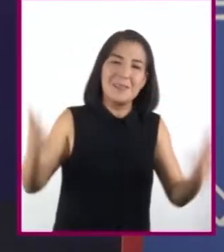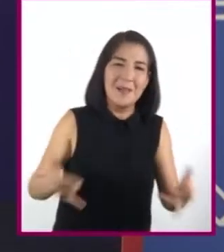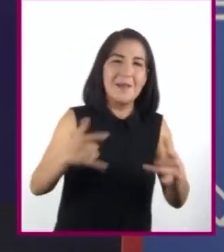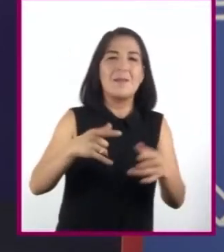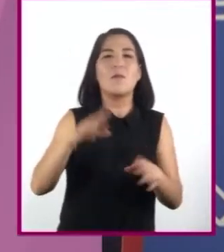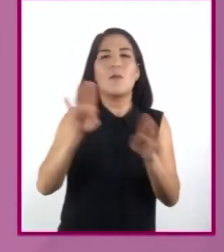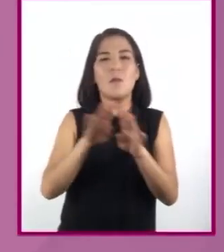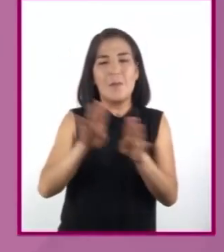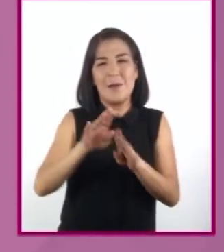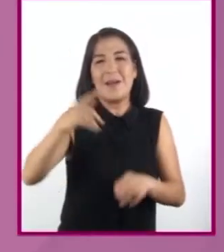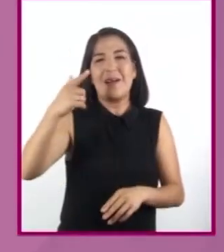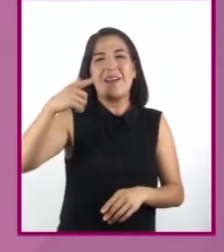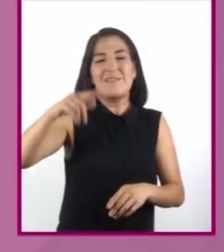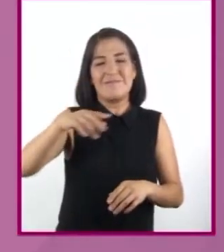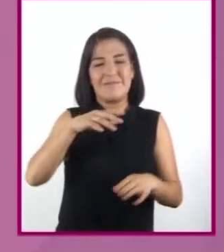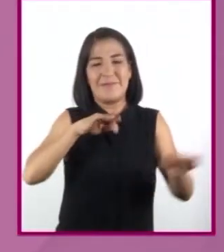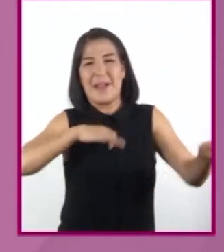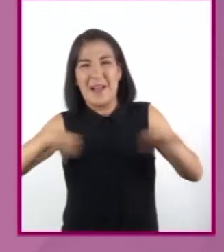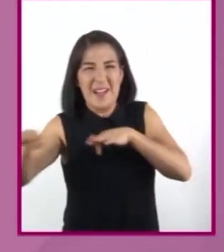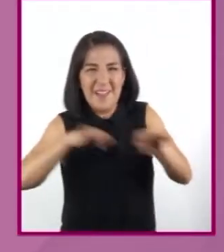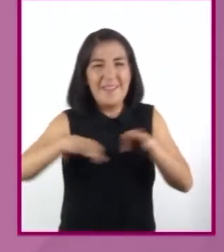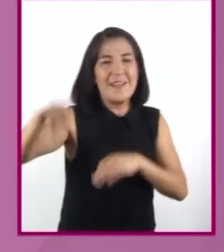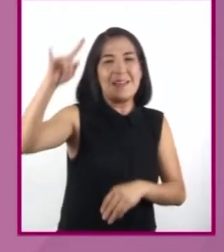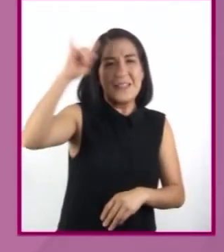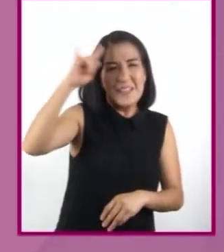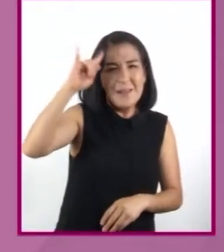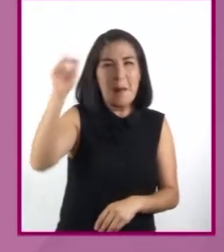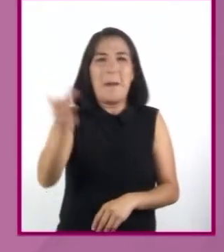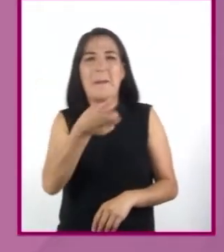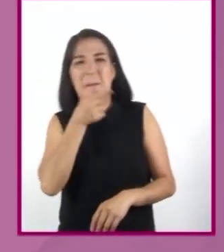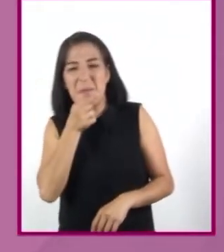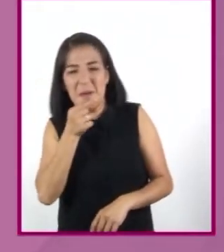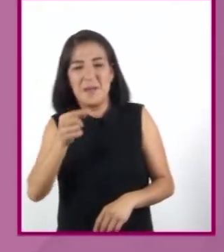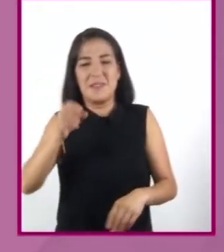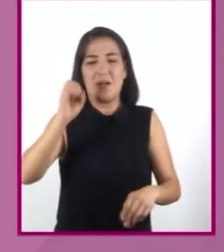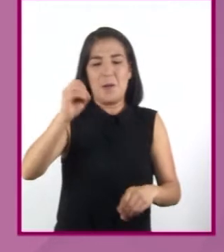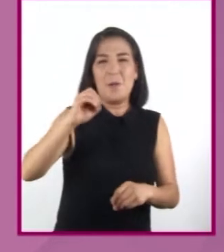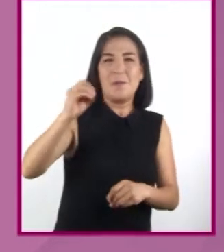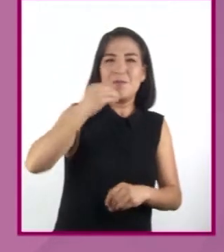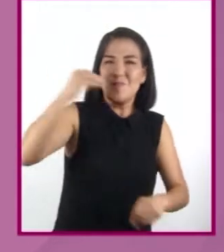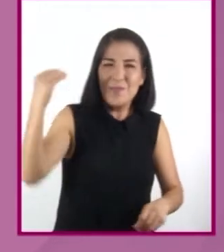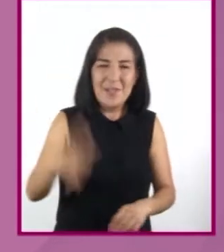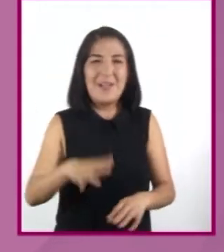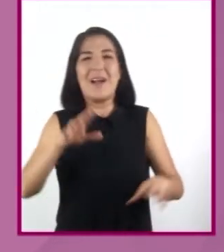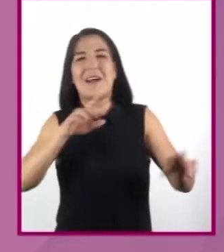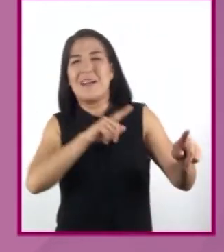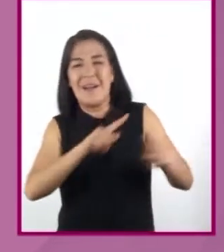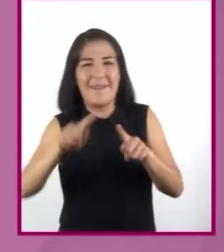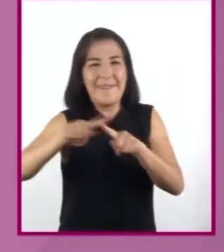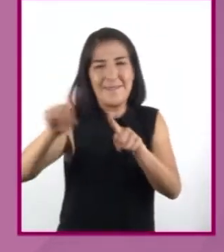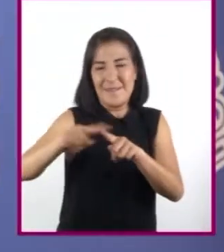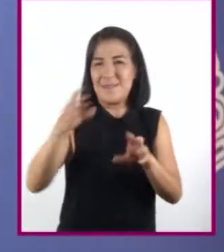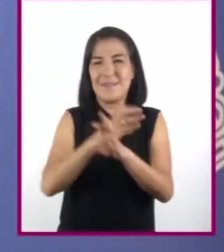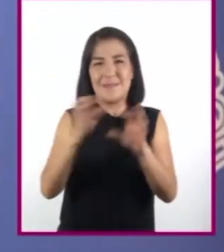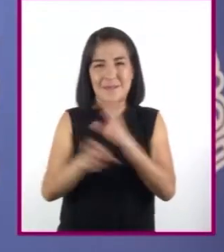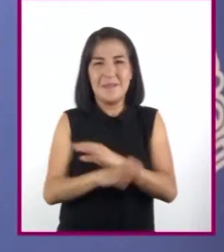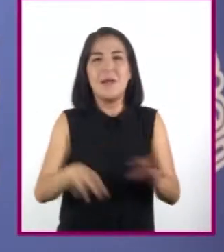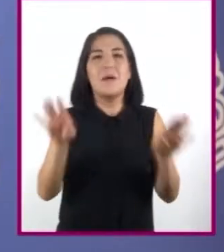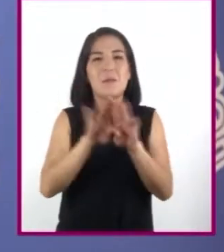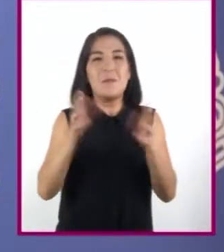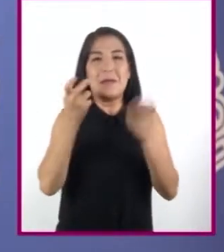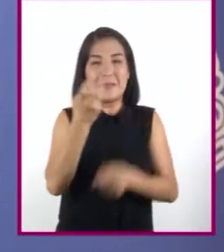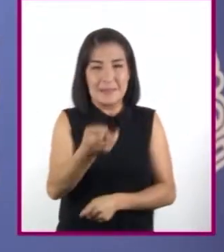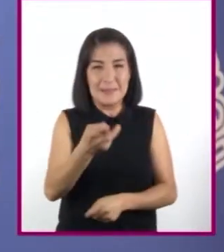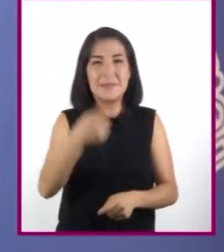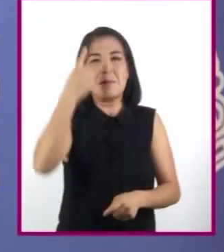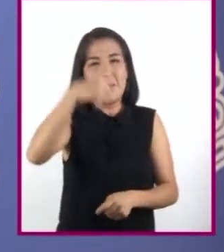subgéneros, como ciencia ficción, terror, policiaco, aventuras, sagas u otros. A través de la sesión, aprenderán a